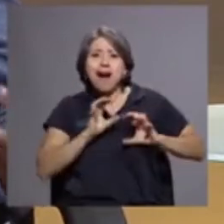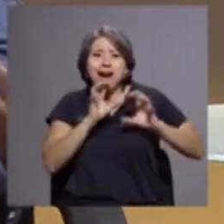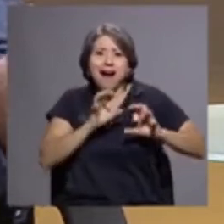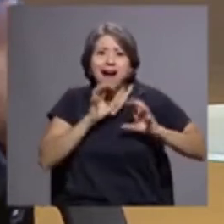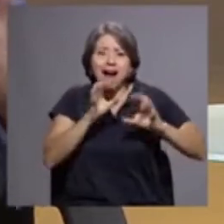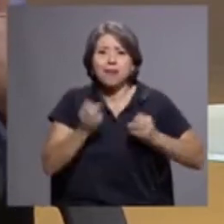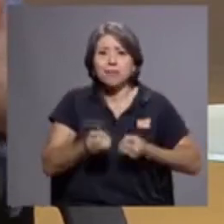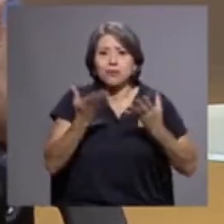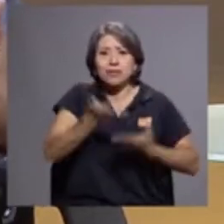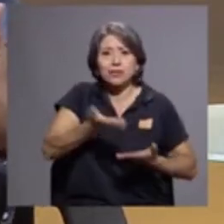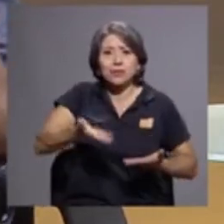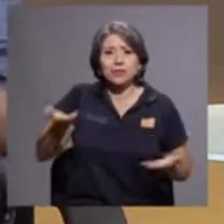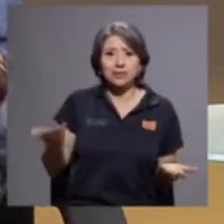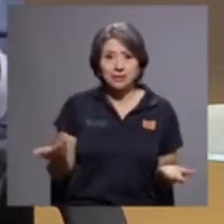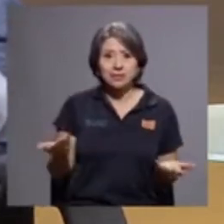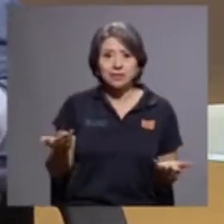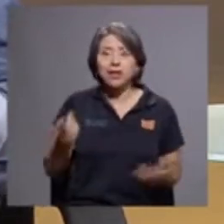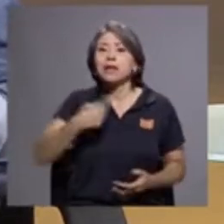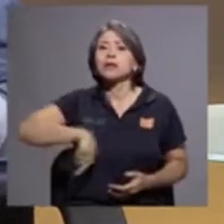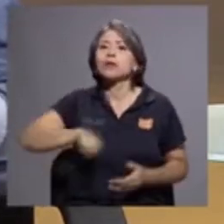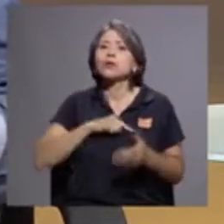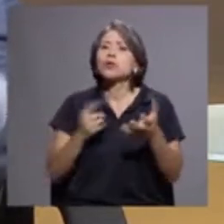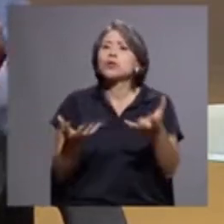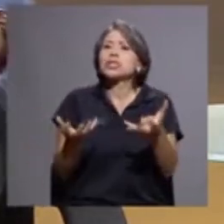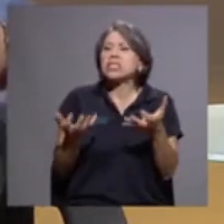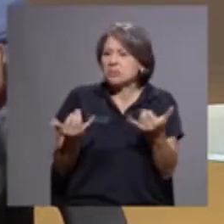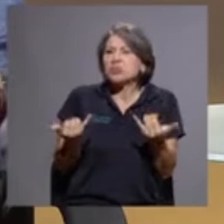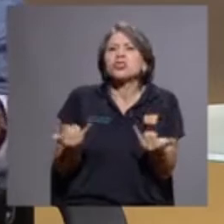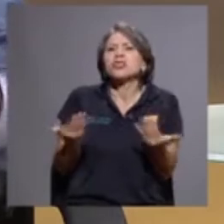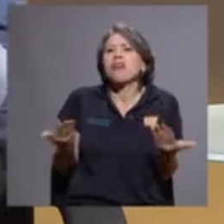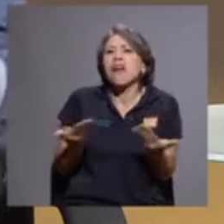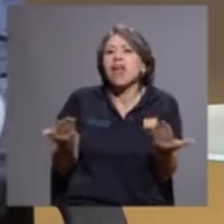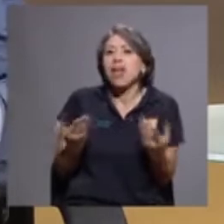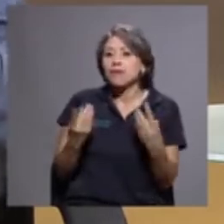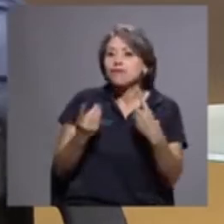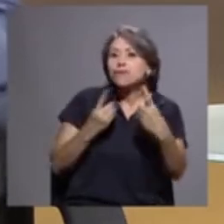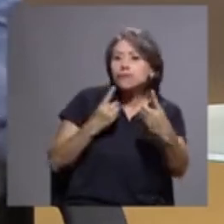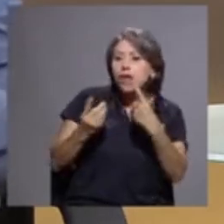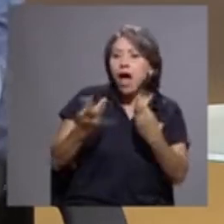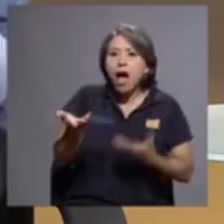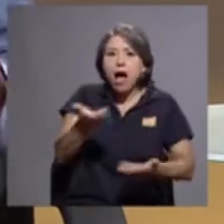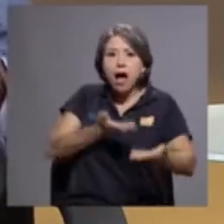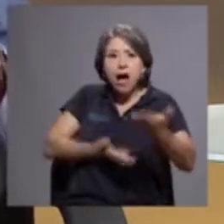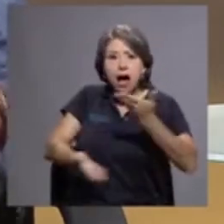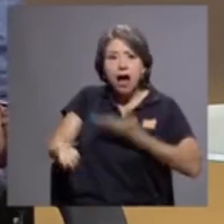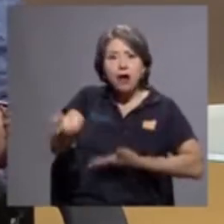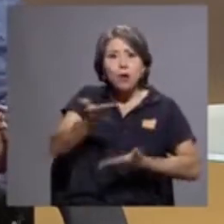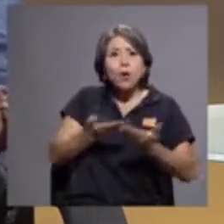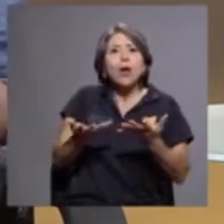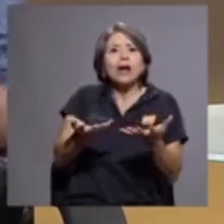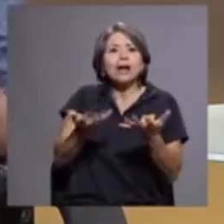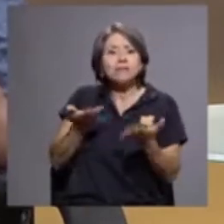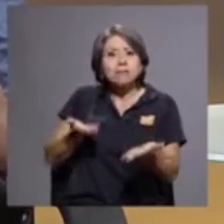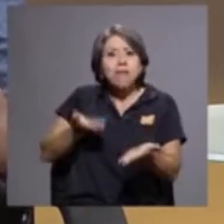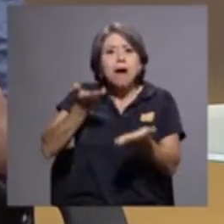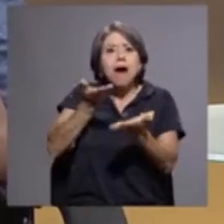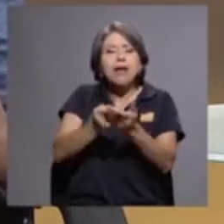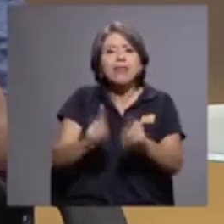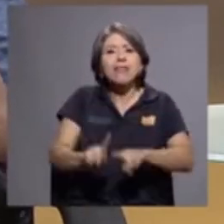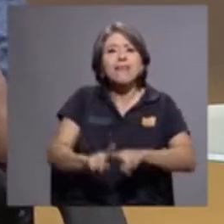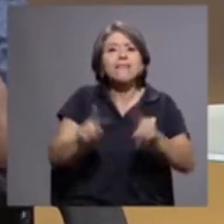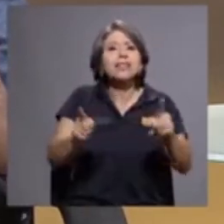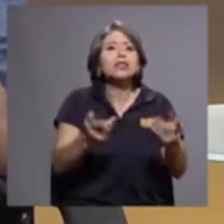¿Y qué es lo que nosotros quisimos hacer en esta mesa de diálogo? Bueno, justamente replantear algo distinto. Es la